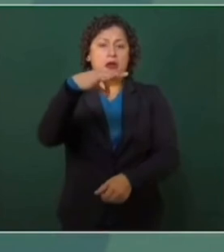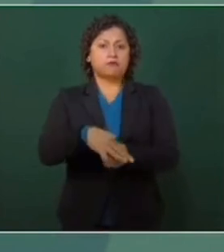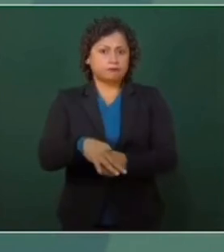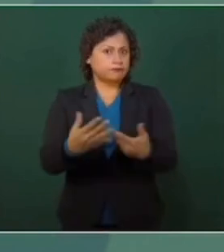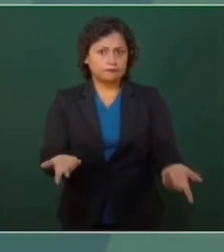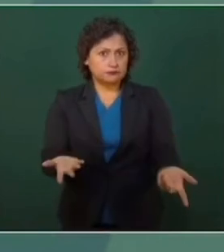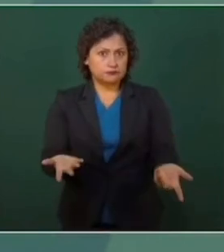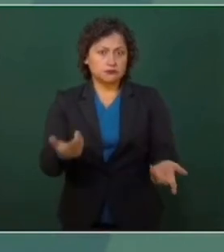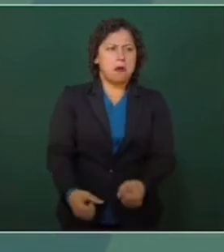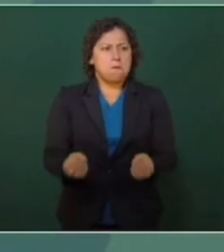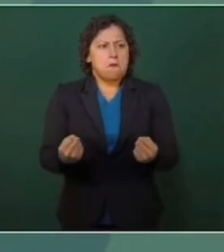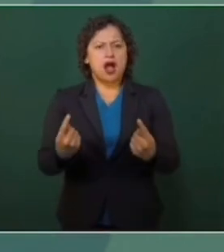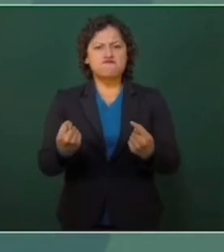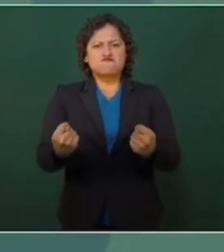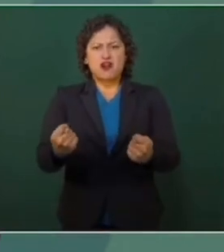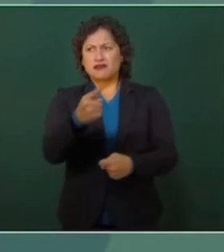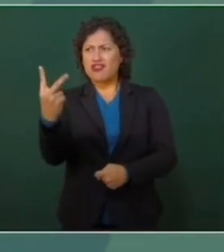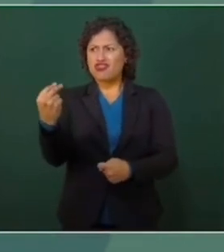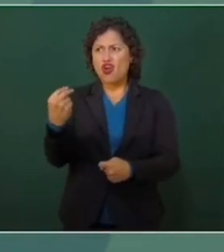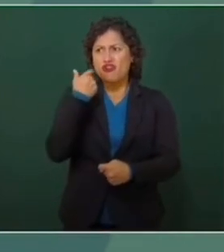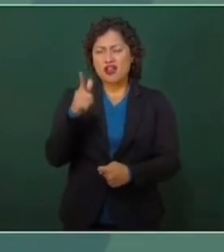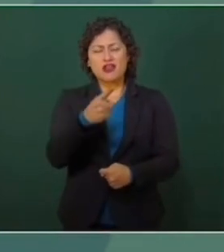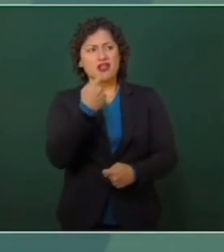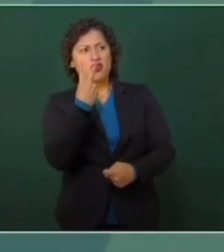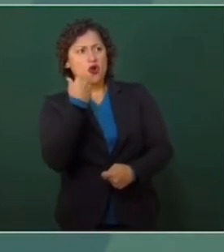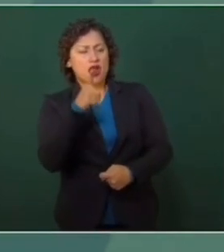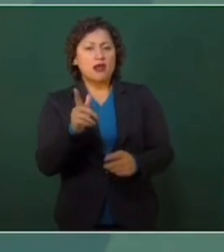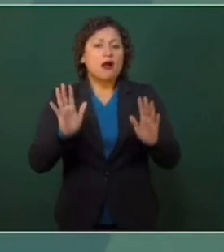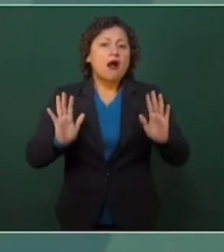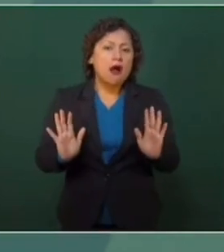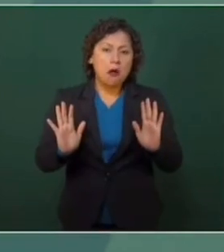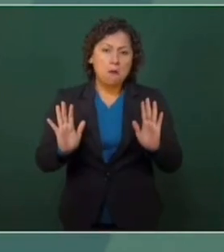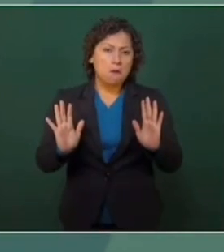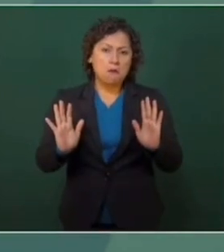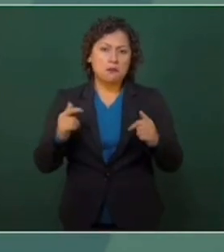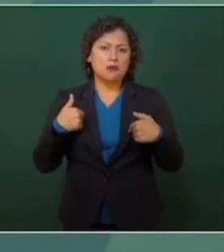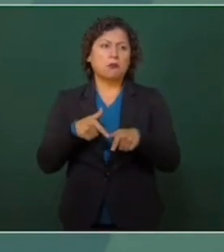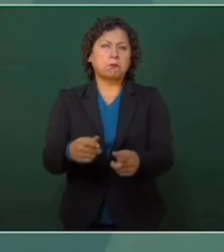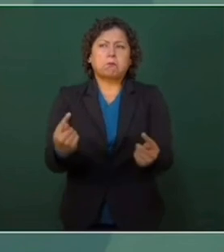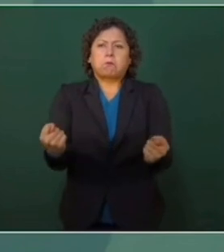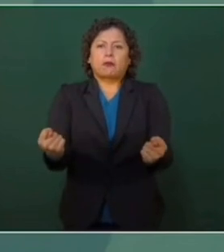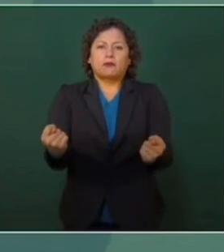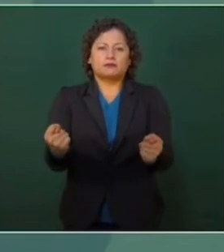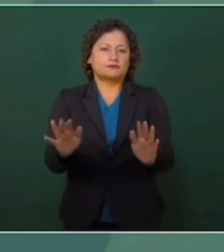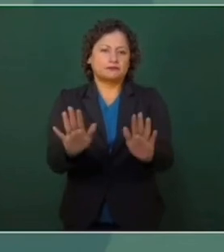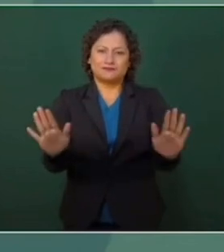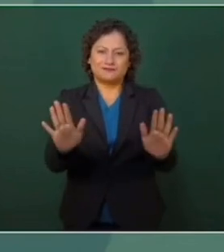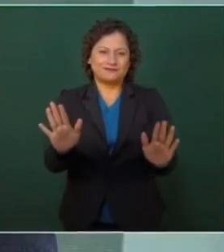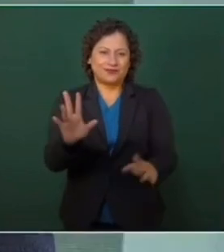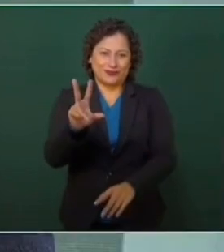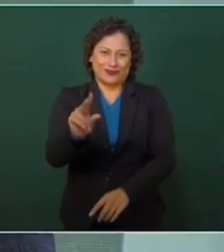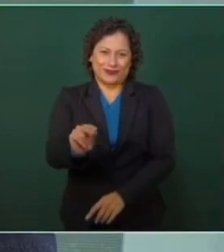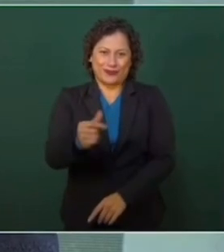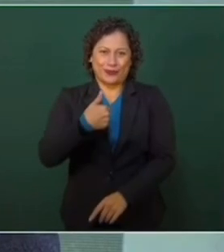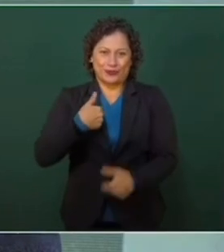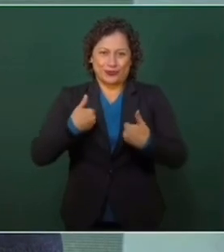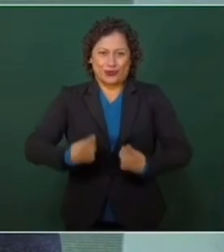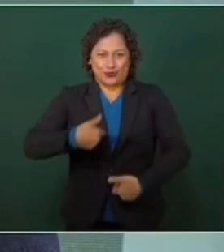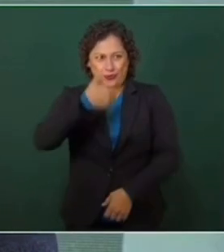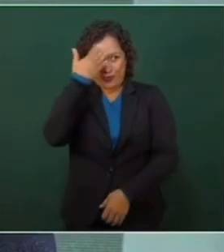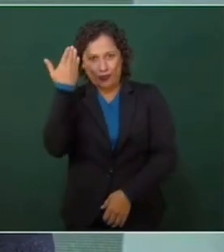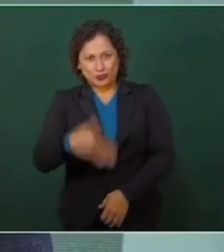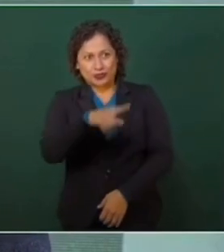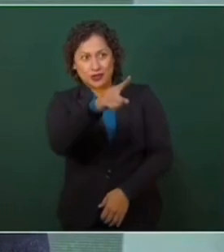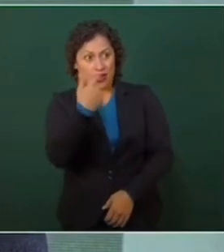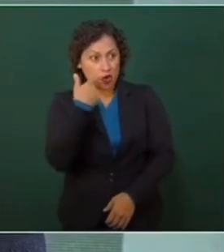quedar hasta el final, lo quieran o no lo quieran. No, no, no, no, si yo no tengo apoyo del pueblo, no puedo seguir gobernando, no se